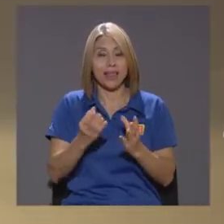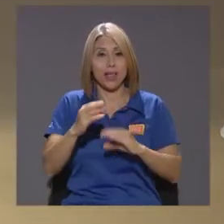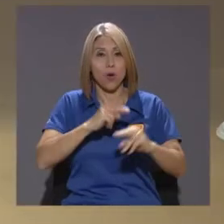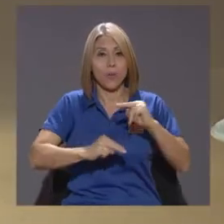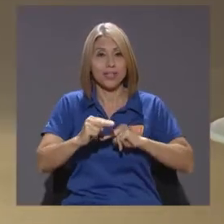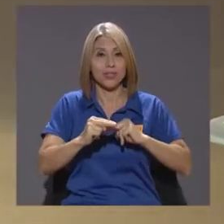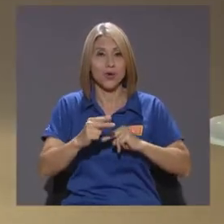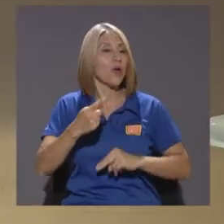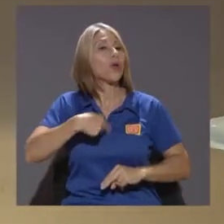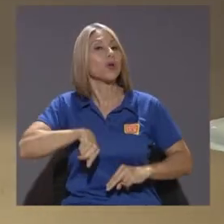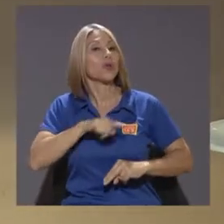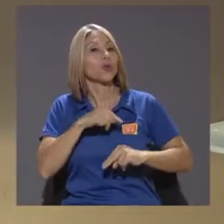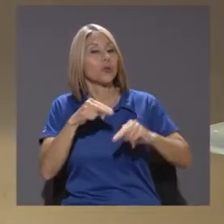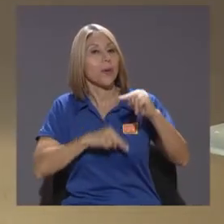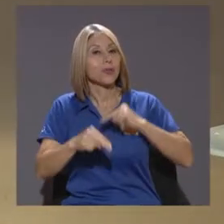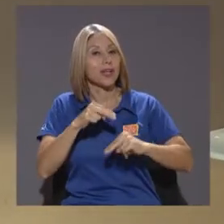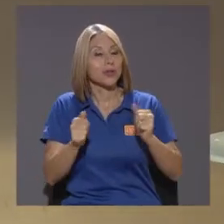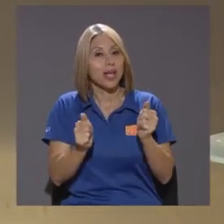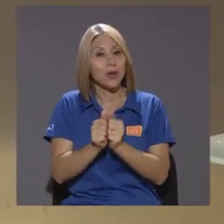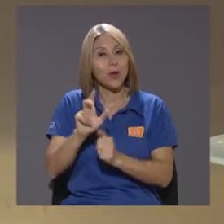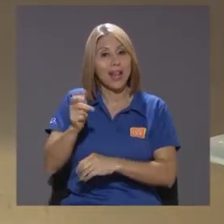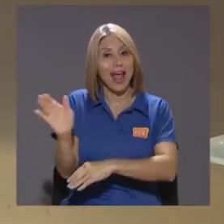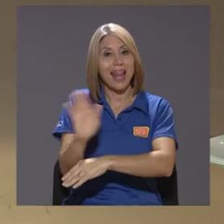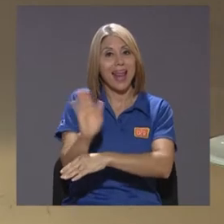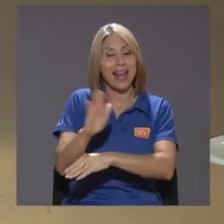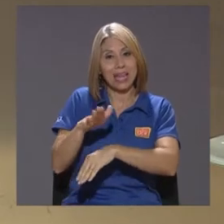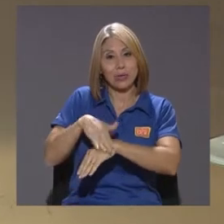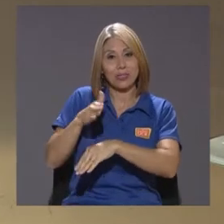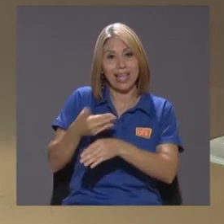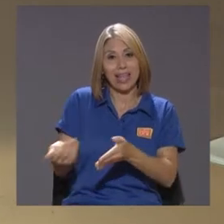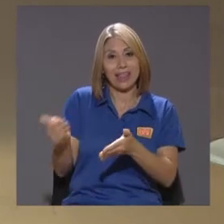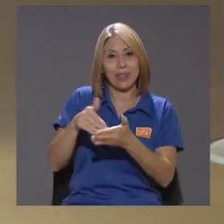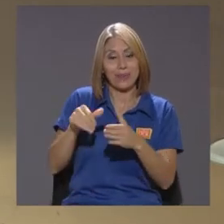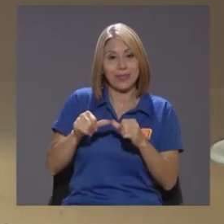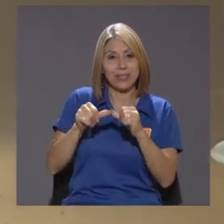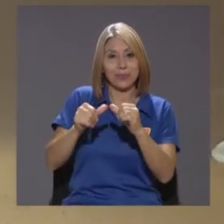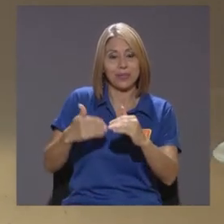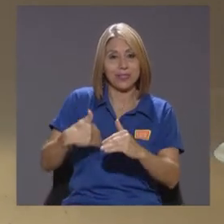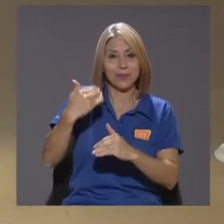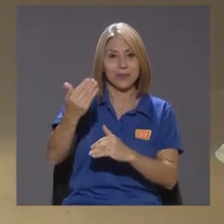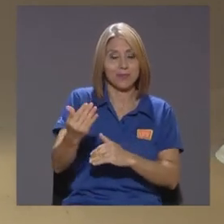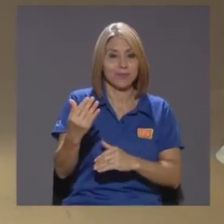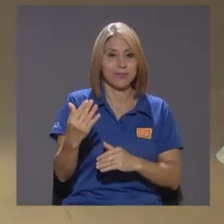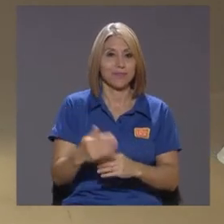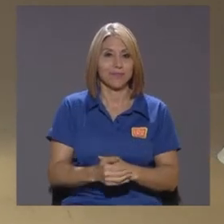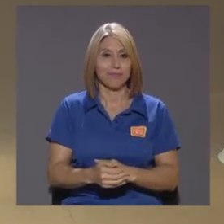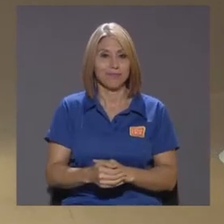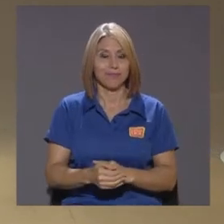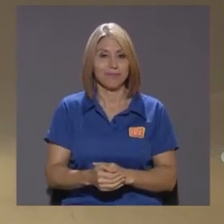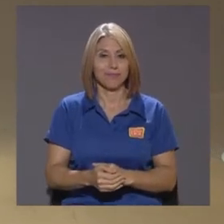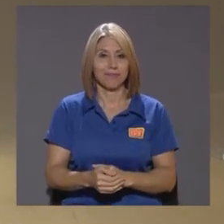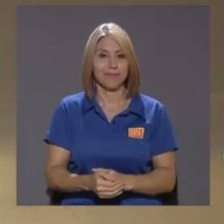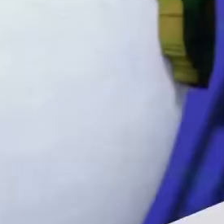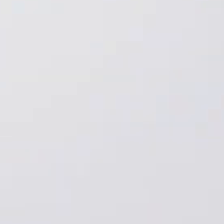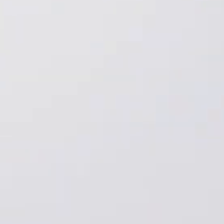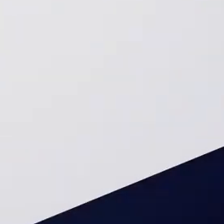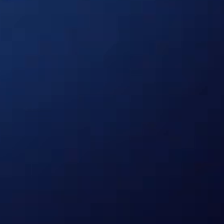negociar Con el canal De que nos deje Regresar Una vez que Se comunique Con las amigas